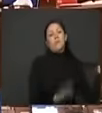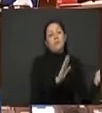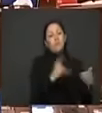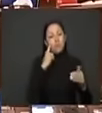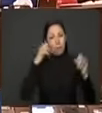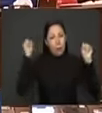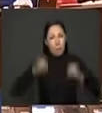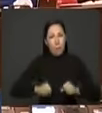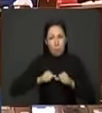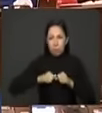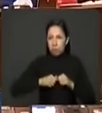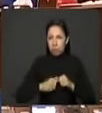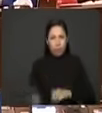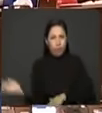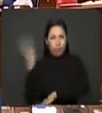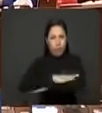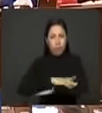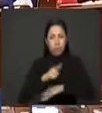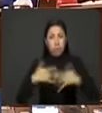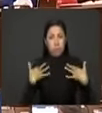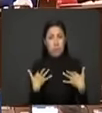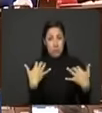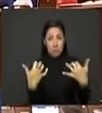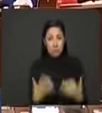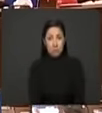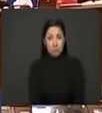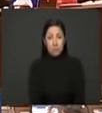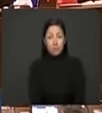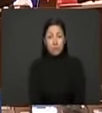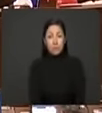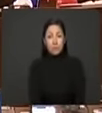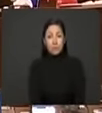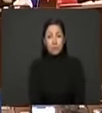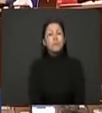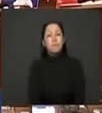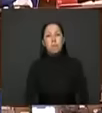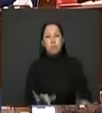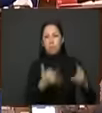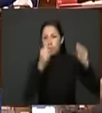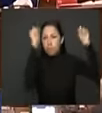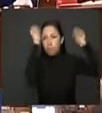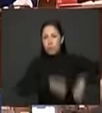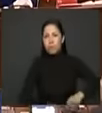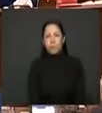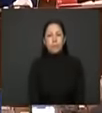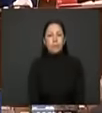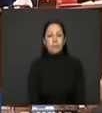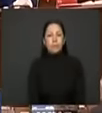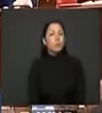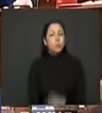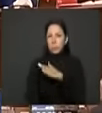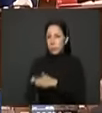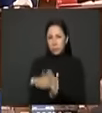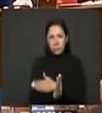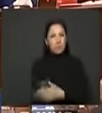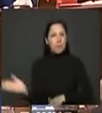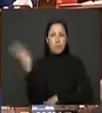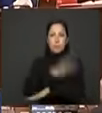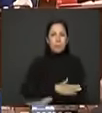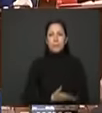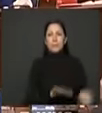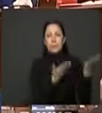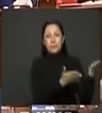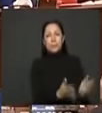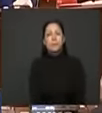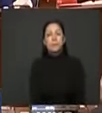permanente. ¿Aprueba? Sí la aprueba señora presidenta. Gracias. Gracias señora